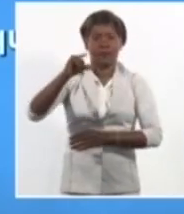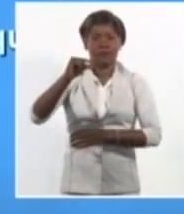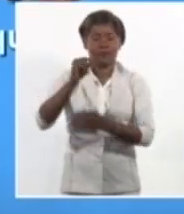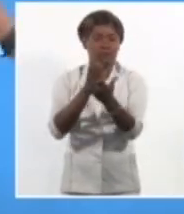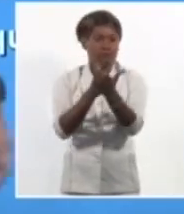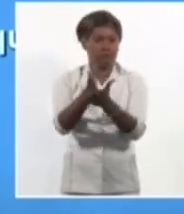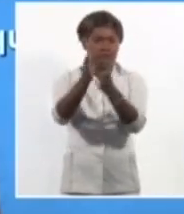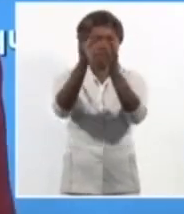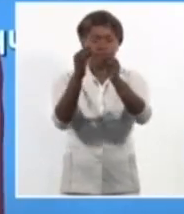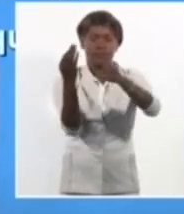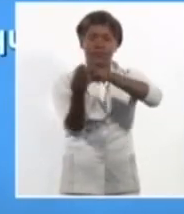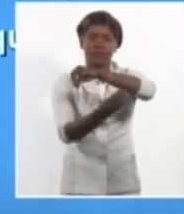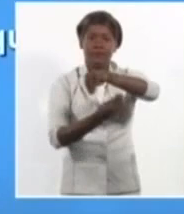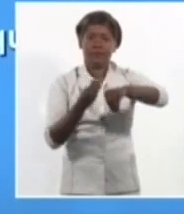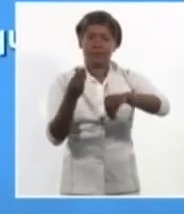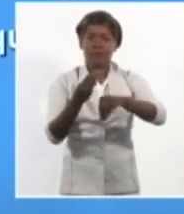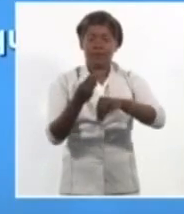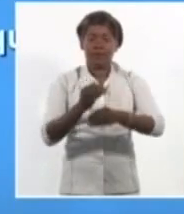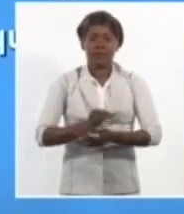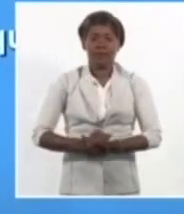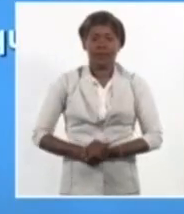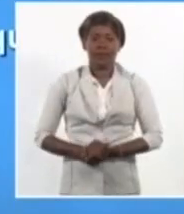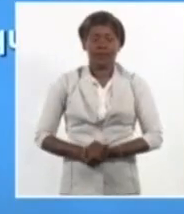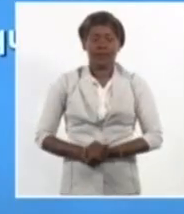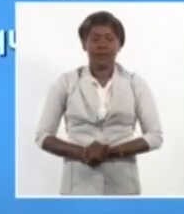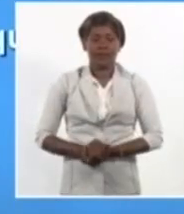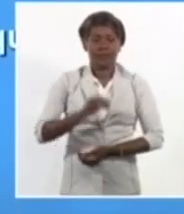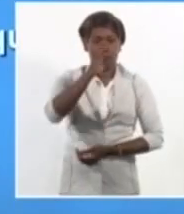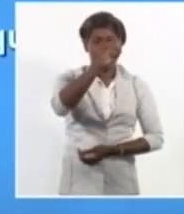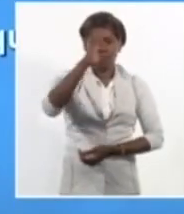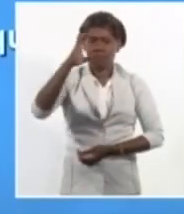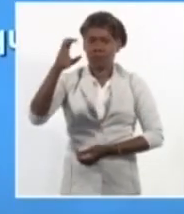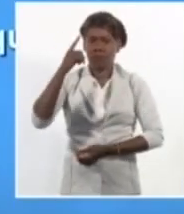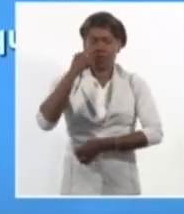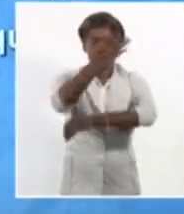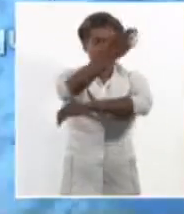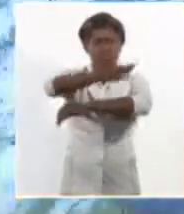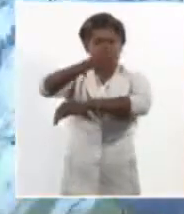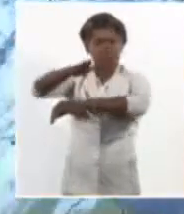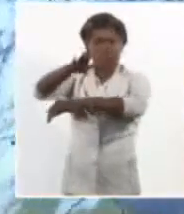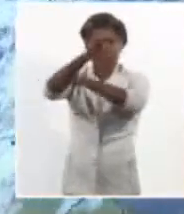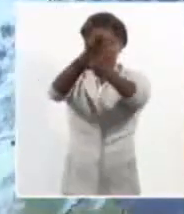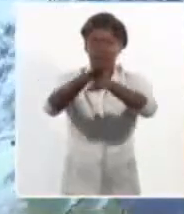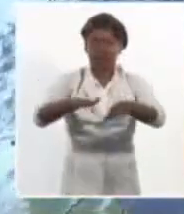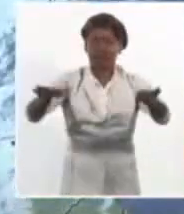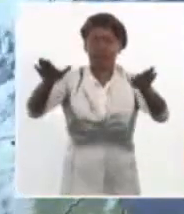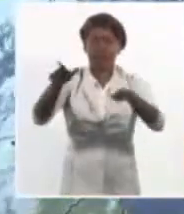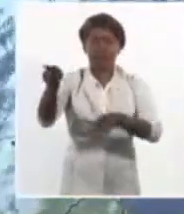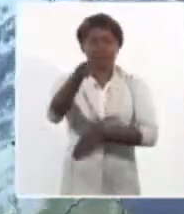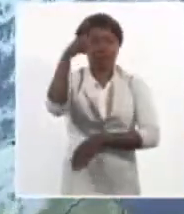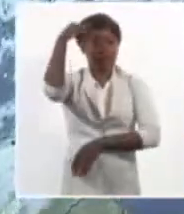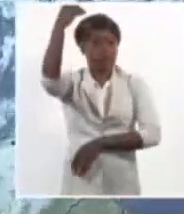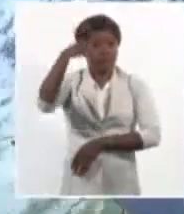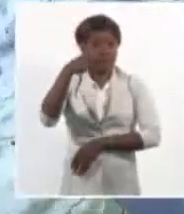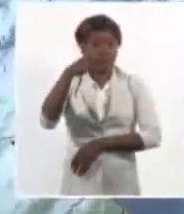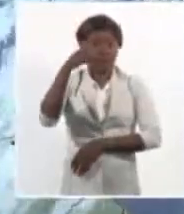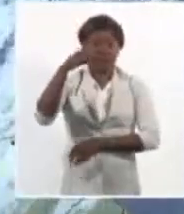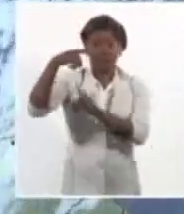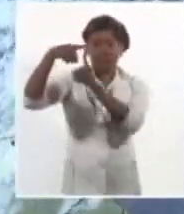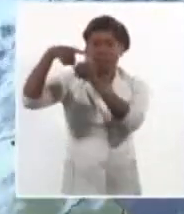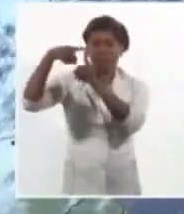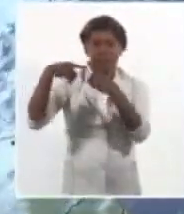el poco oleaje en la costa norte oriental, también en el norte de occidente y la mar tranquila en el resto de las costas. Así que ya usted sabe, una jornada de